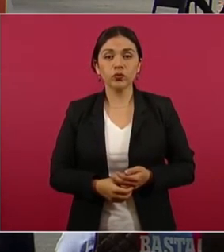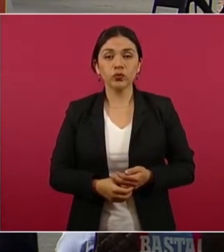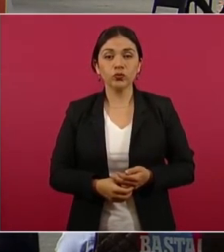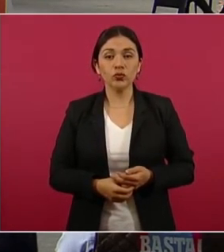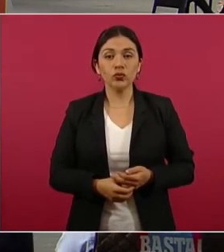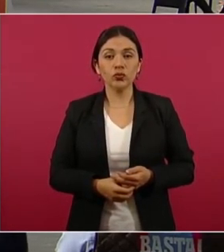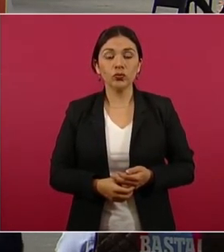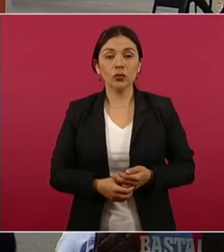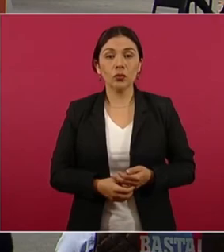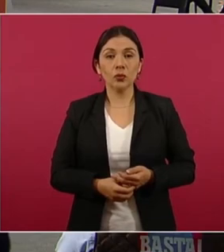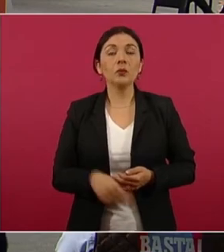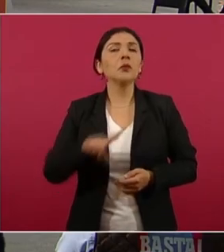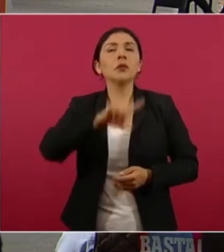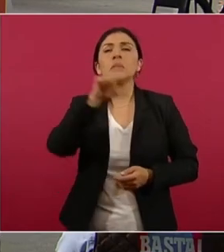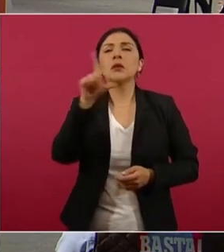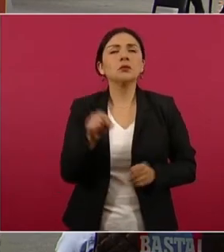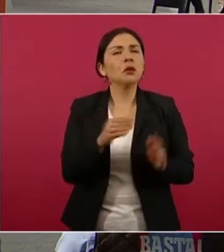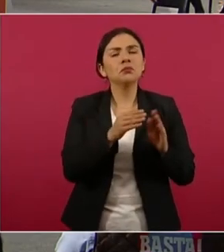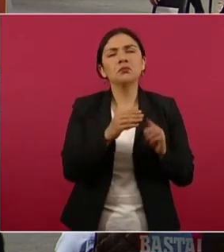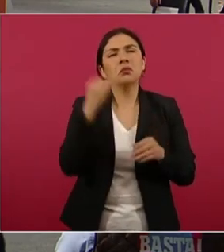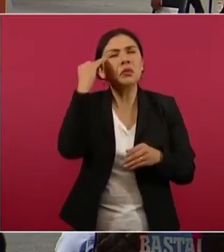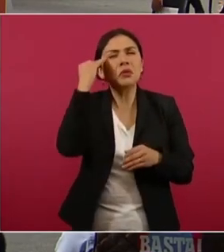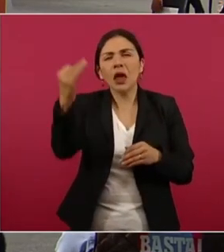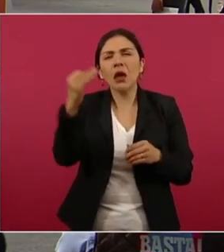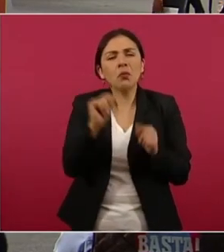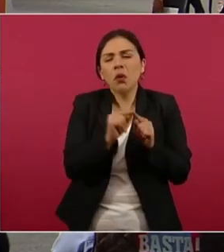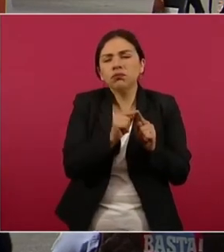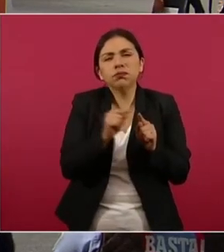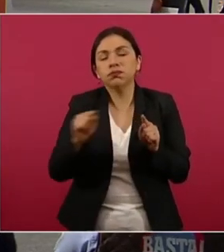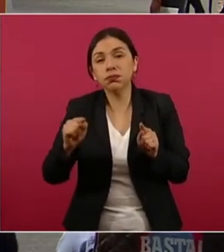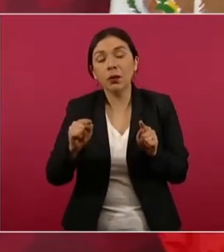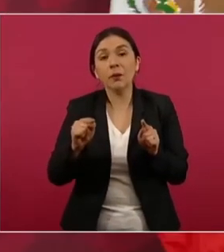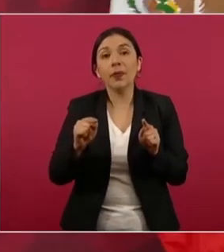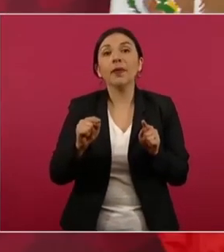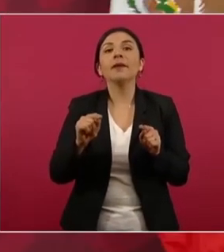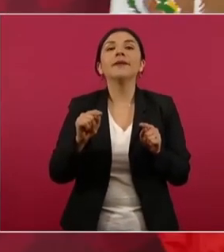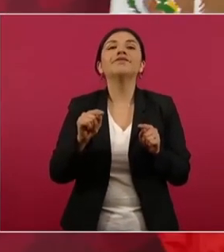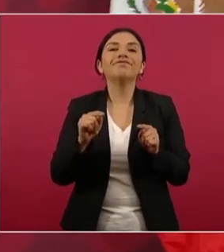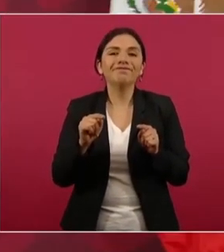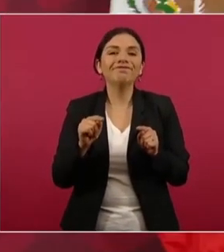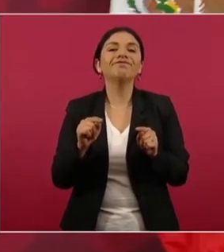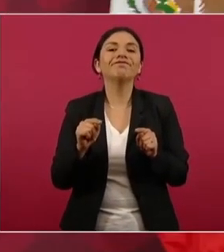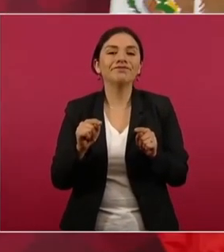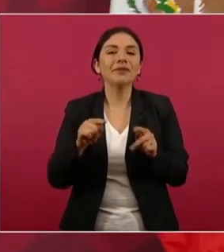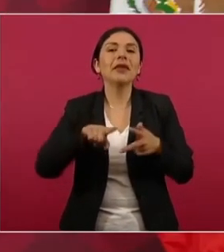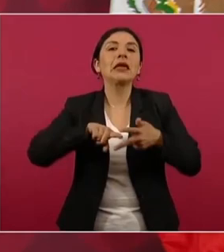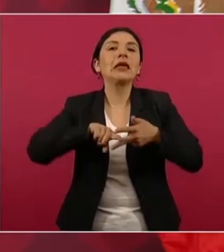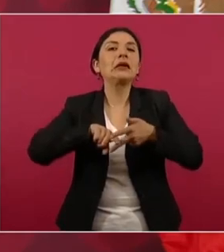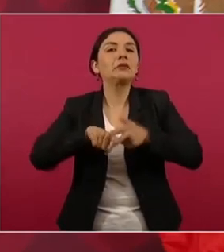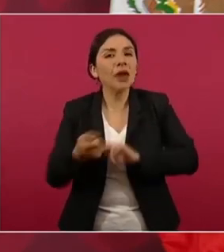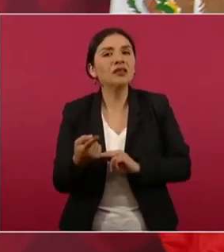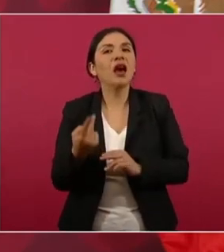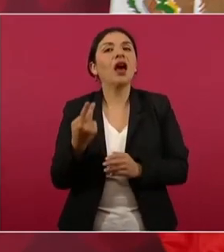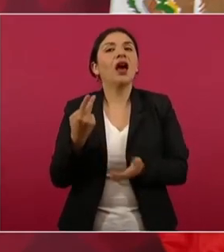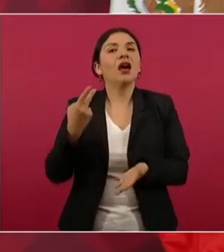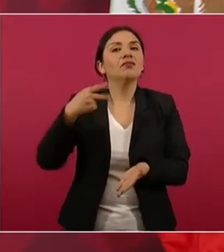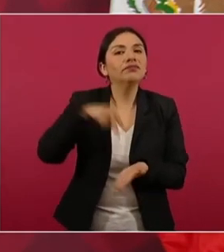Pero al poco tiempo ya empieza a aparecer